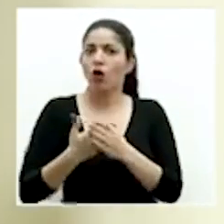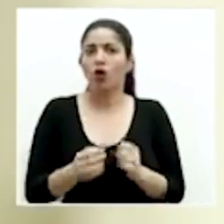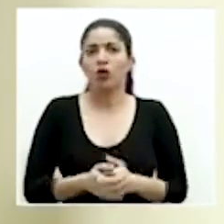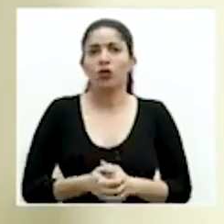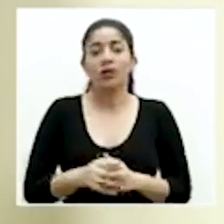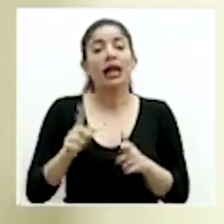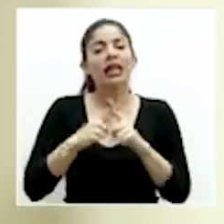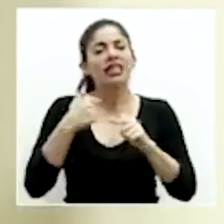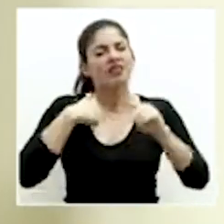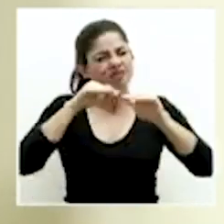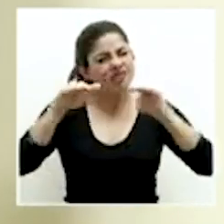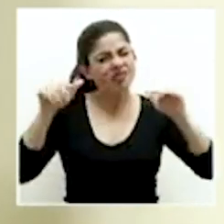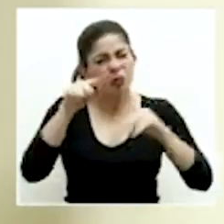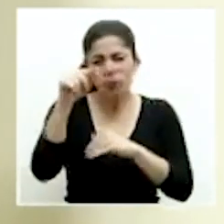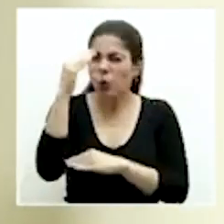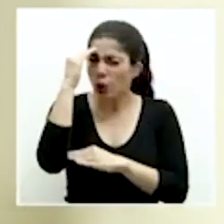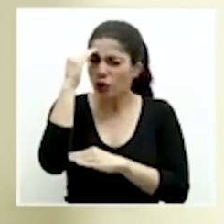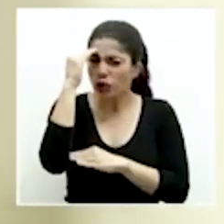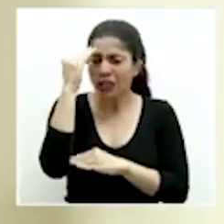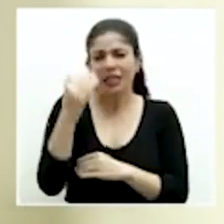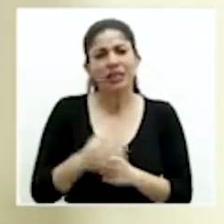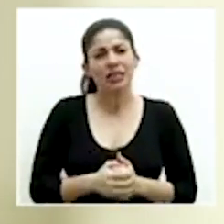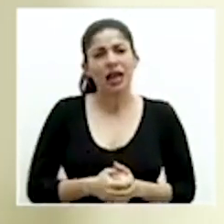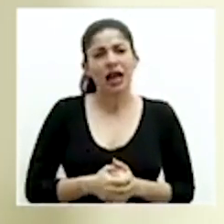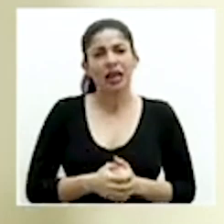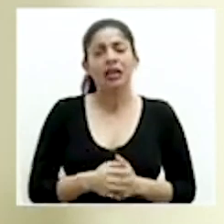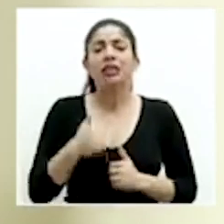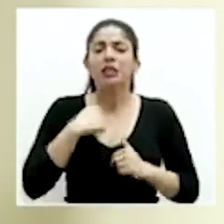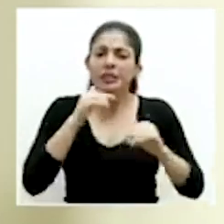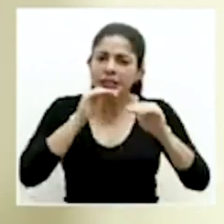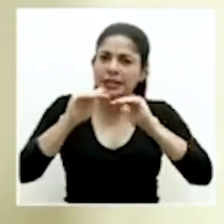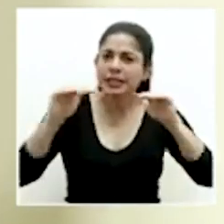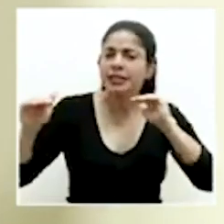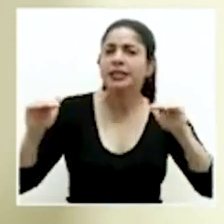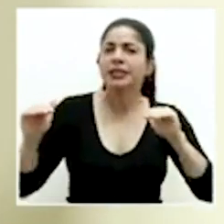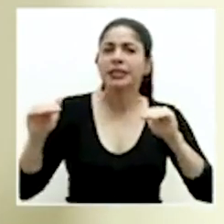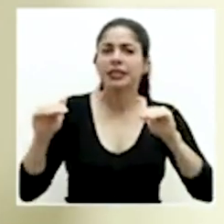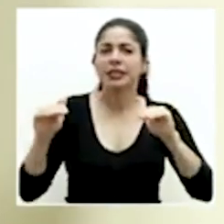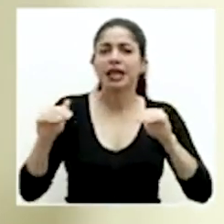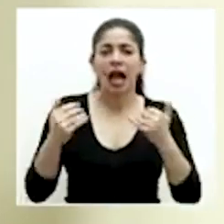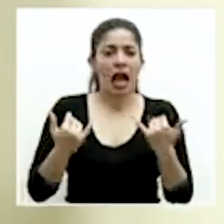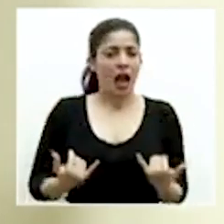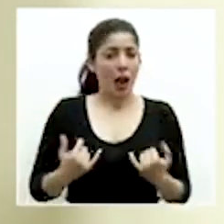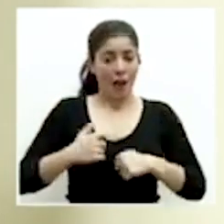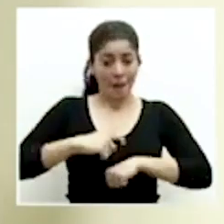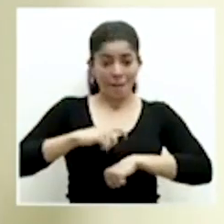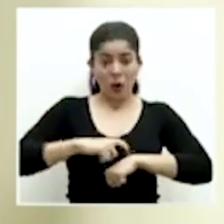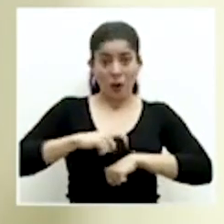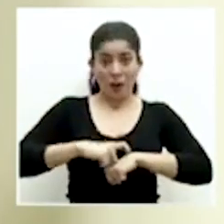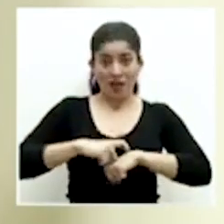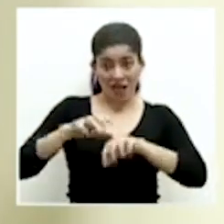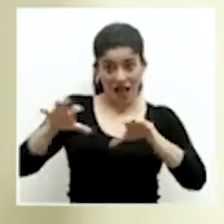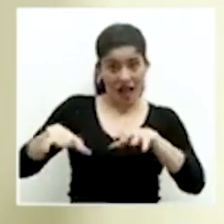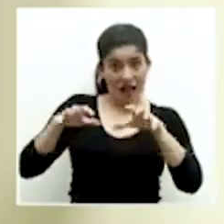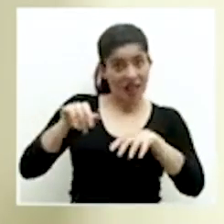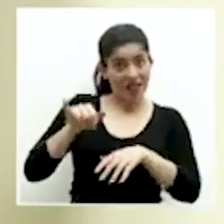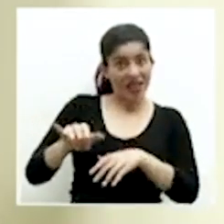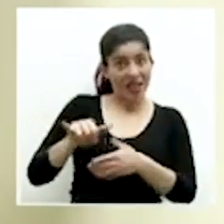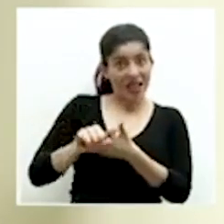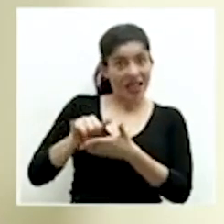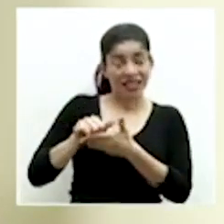Así que yo llamo de verdad a la conciencia. Yo llamo a que no es el momento de estar haciendo ese tipo de actividades,